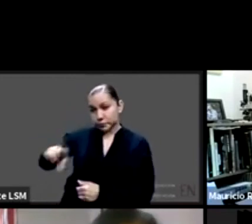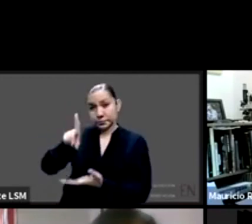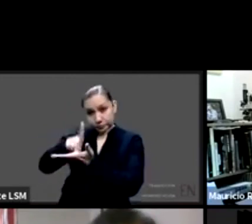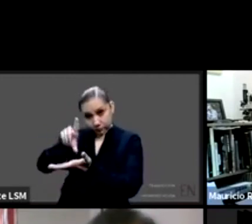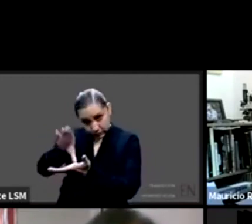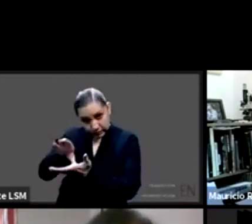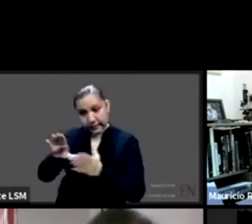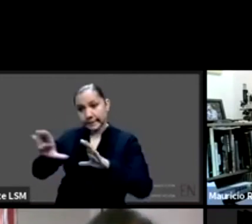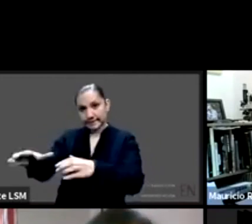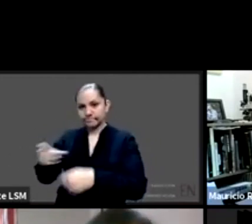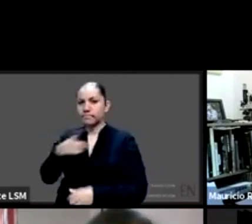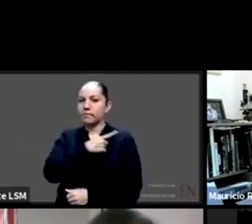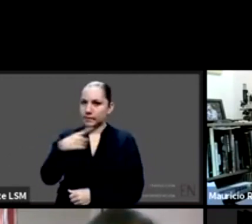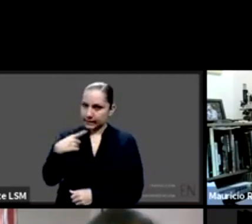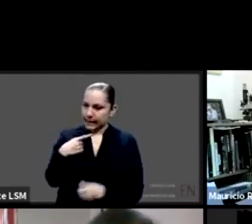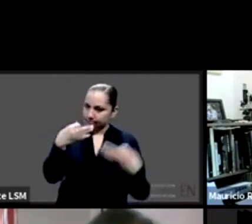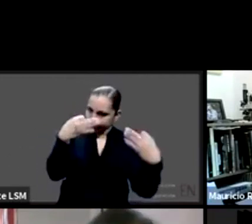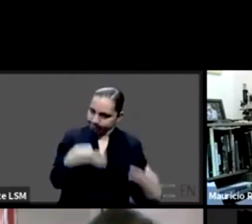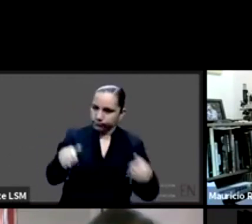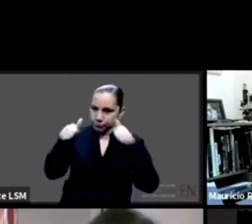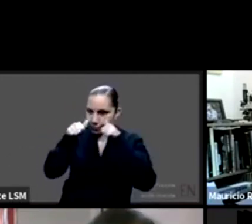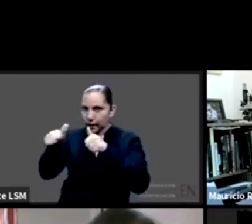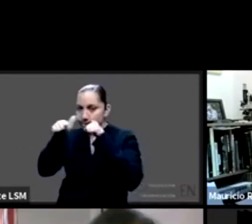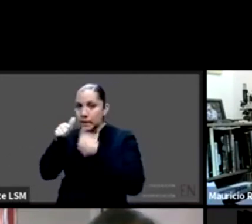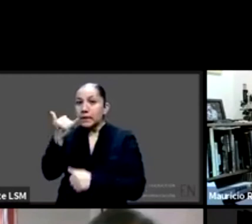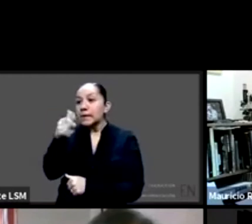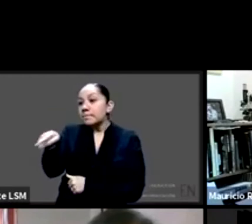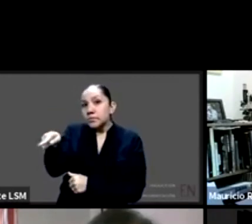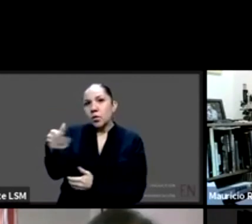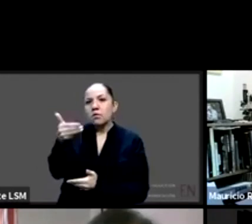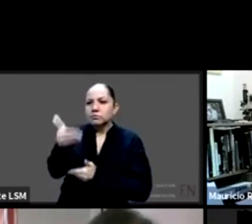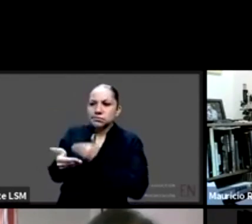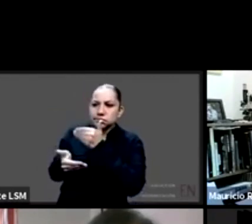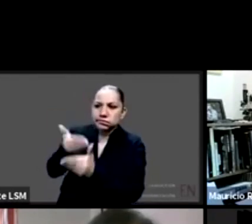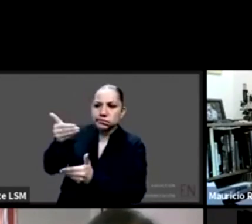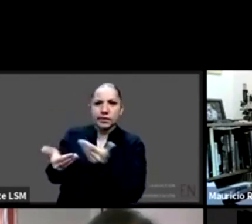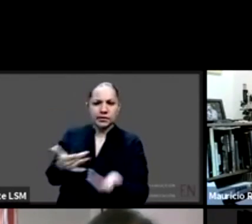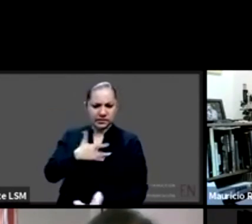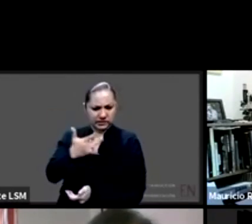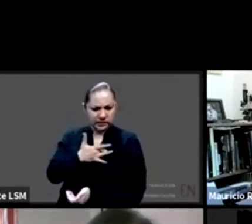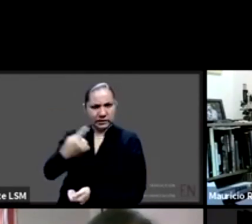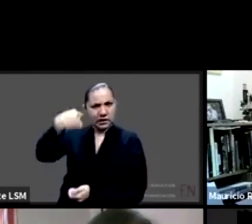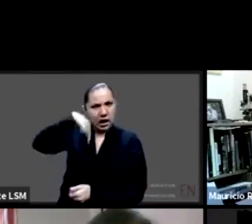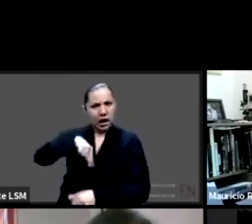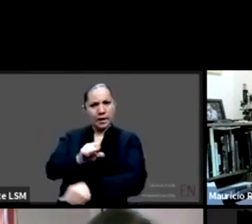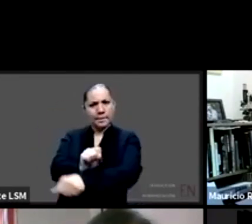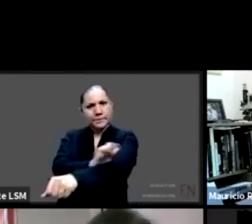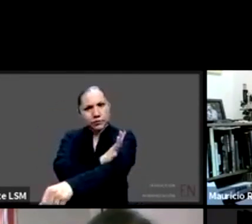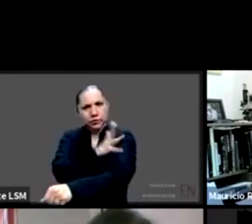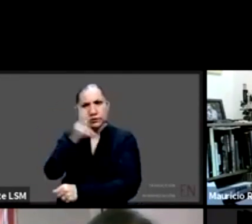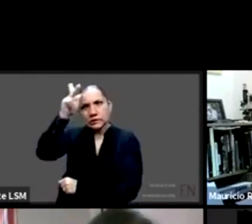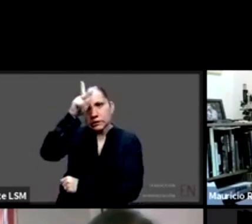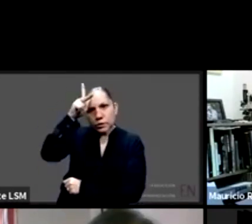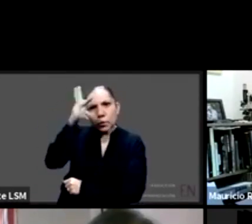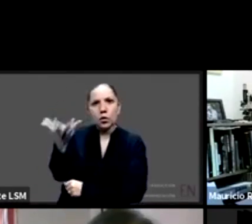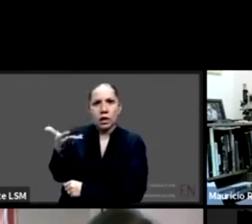a las secuelas en materia de salud mental que esta epidemia nos está dejando